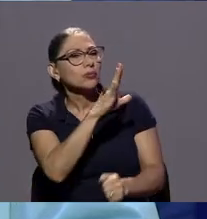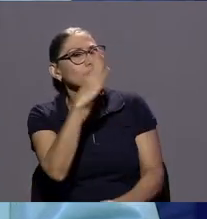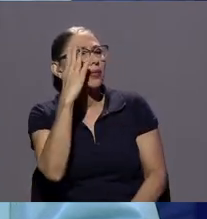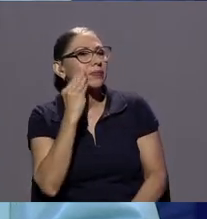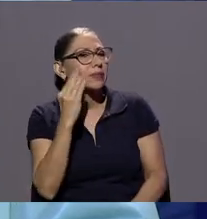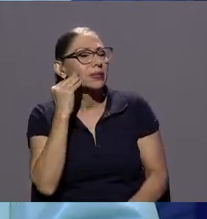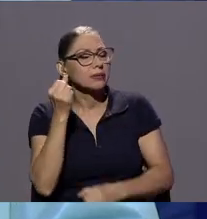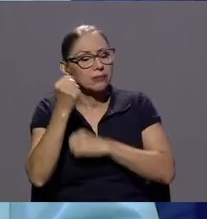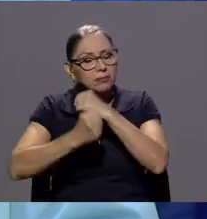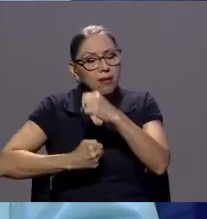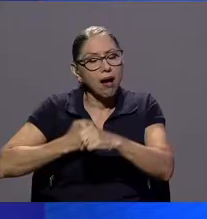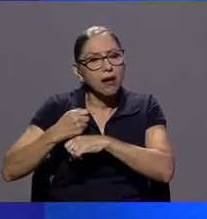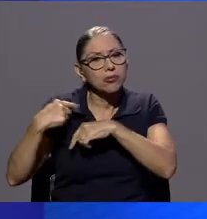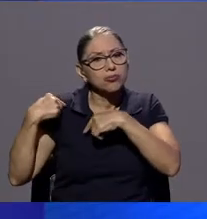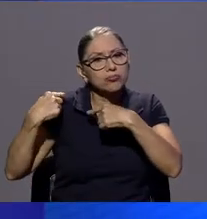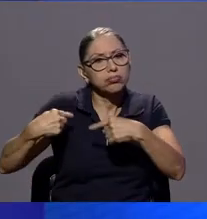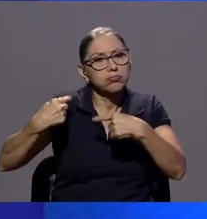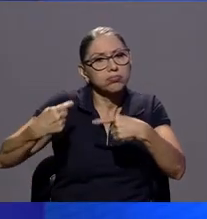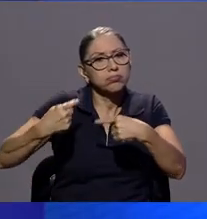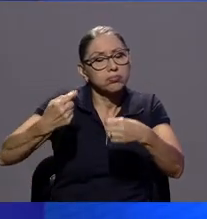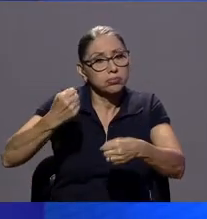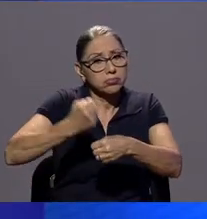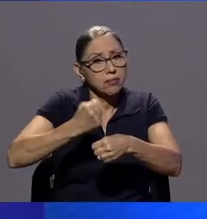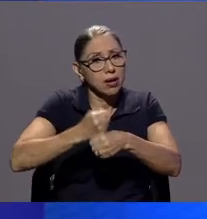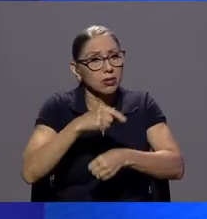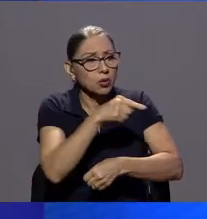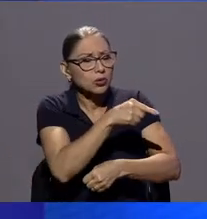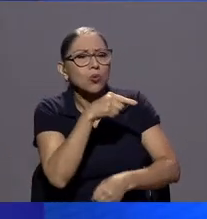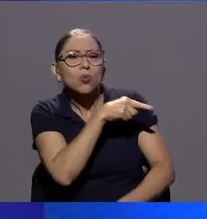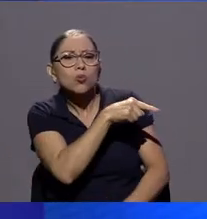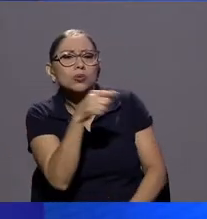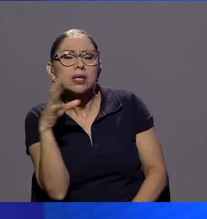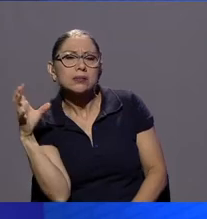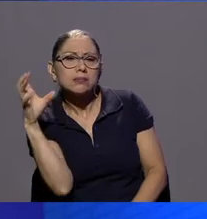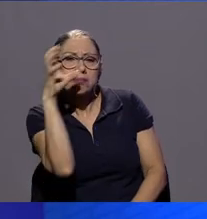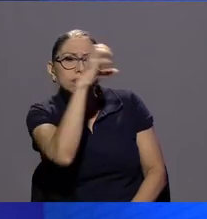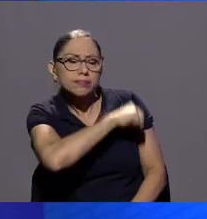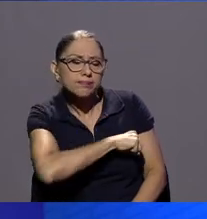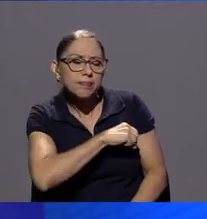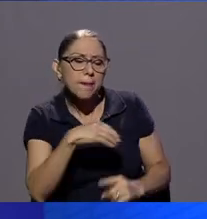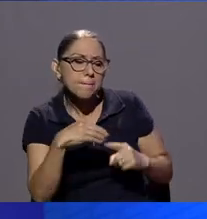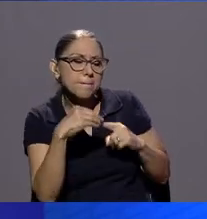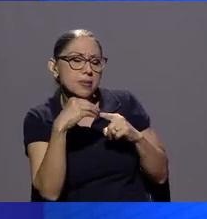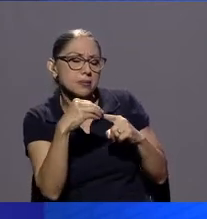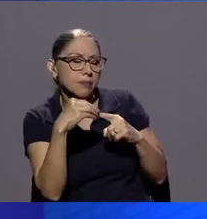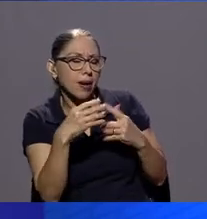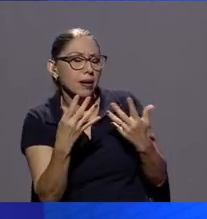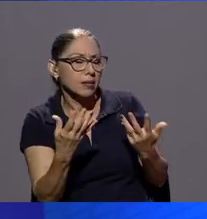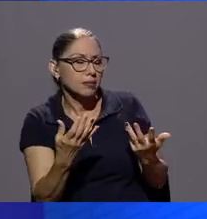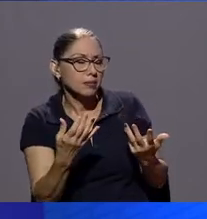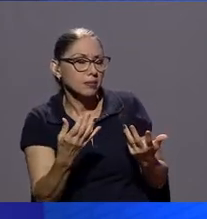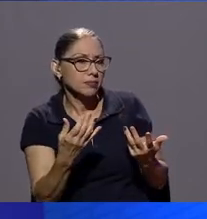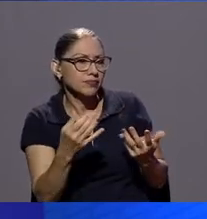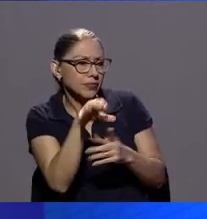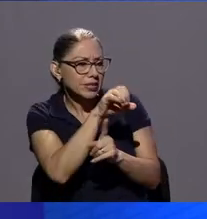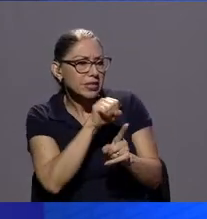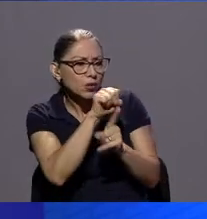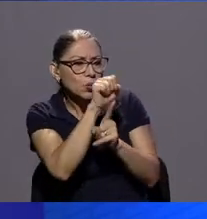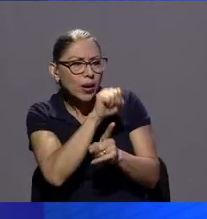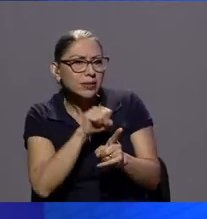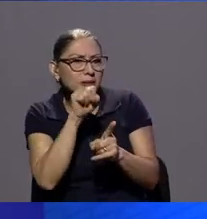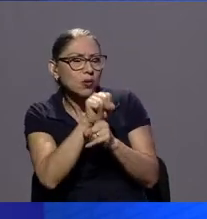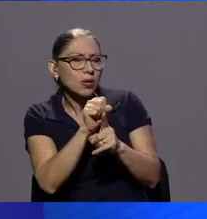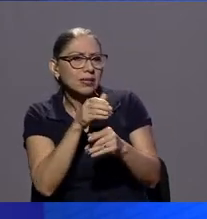de estar trabajando este tema que han detectado ustedes que son las principales situaciones que afectan